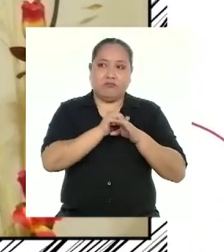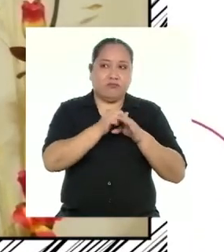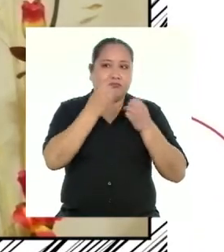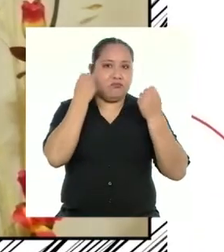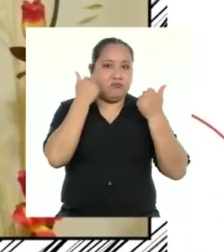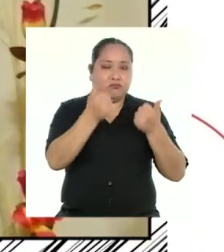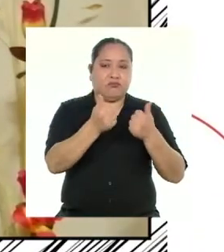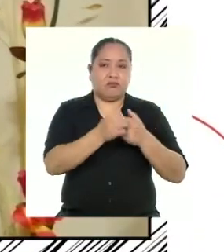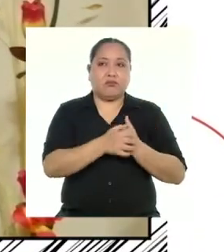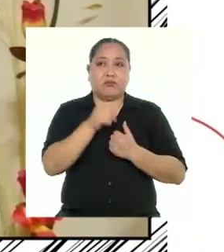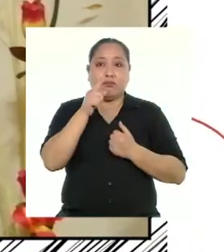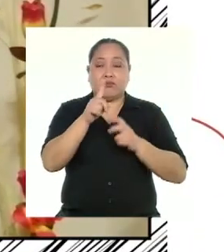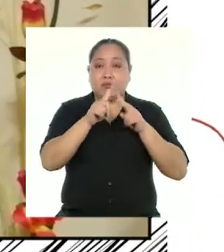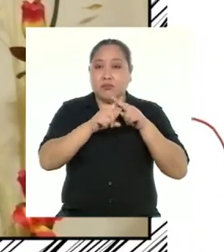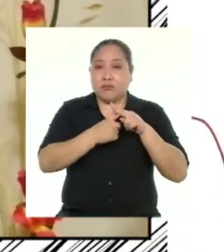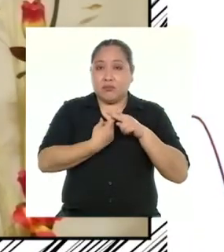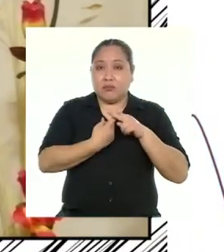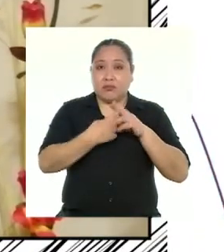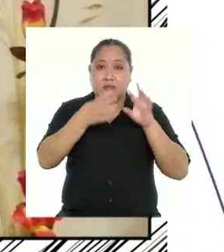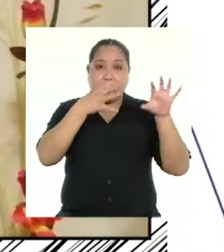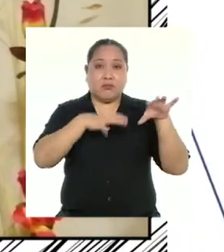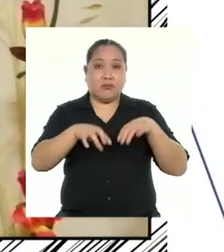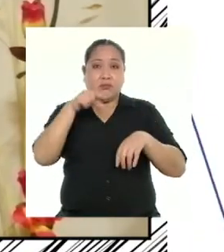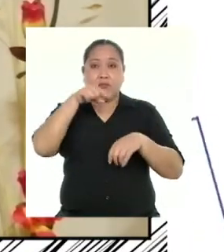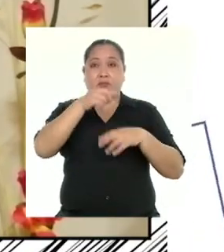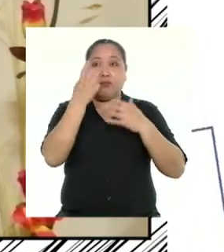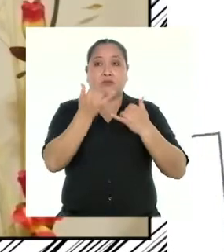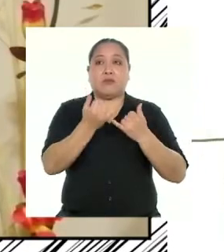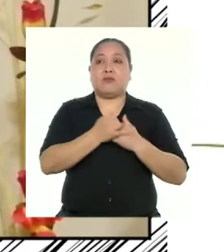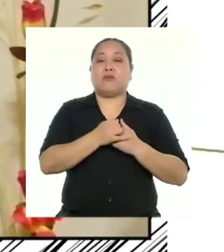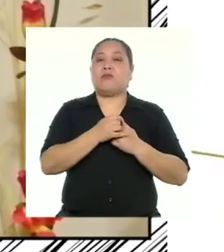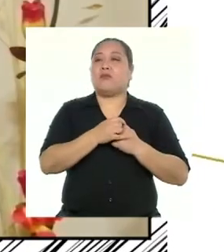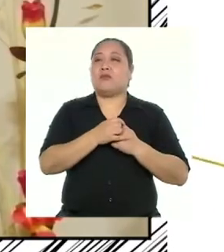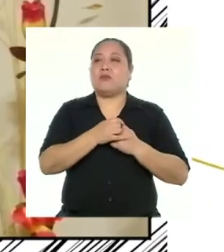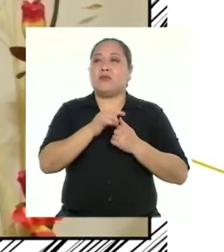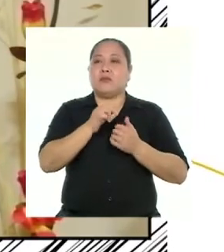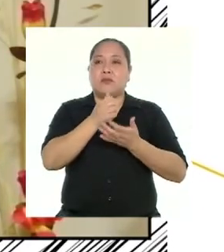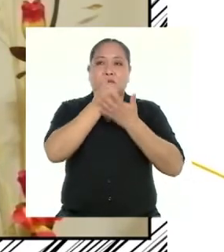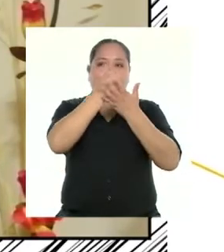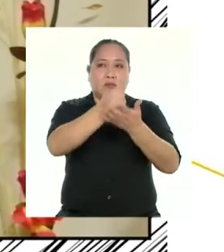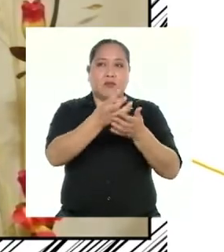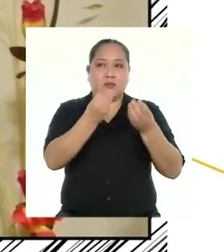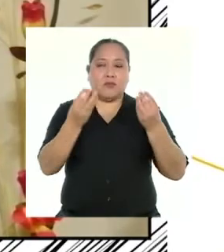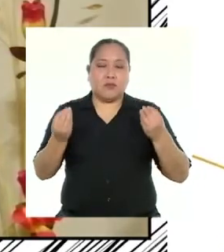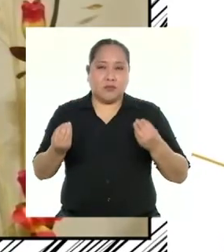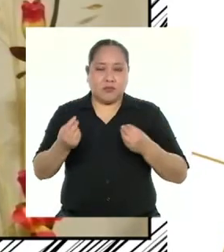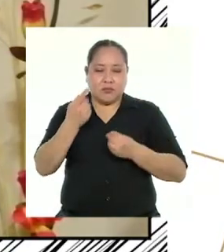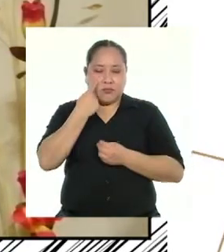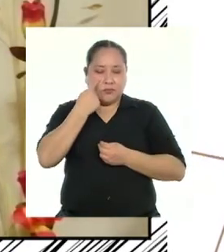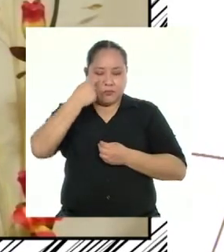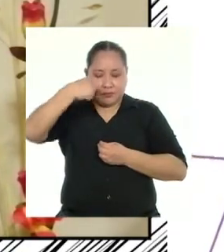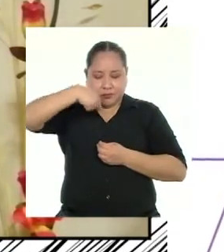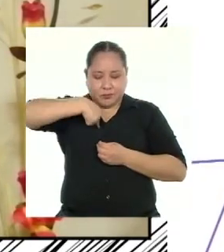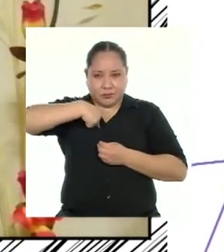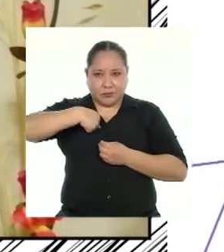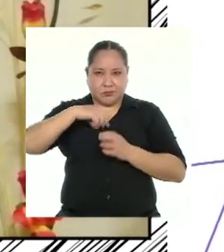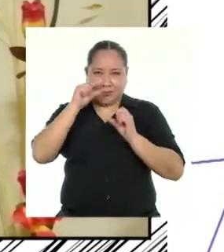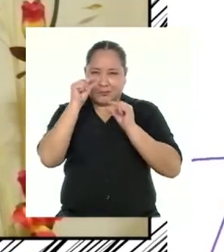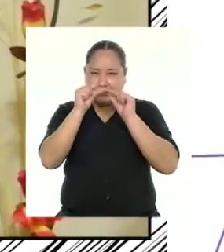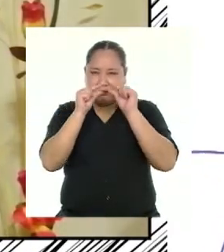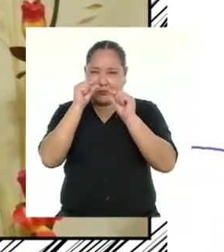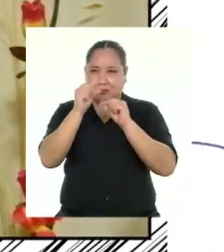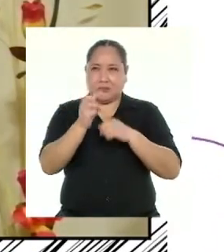y si lo empiezan a hacer desde ahorita, los va a ayudar un montón a poder conocerse un poquito más.